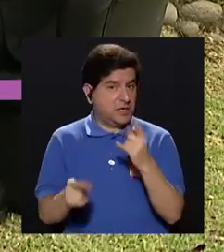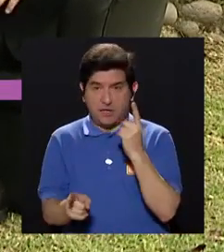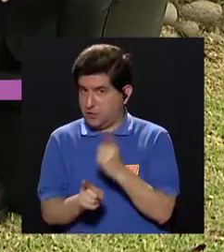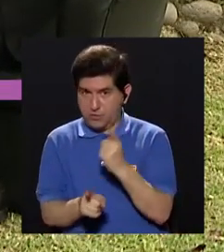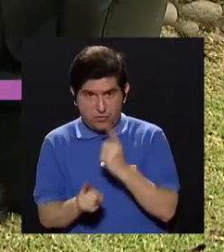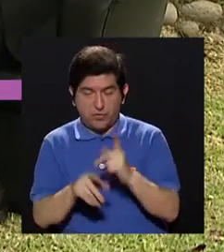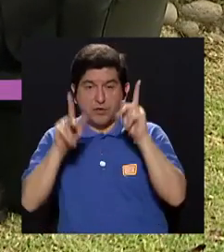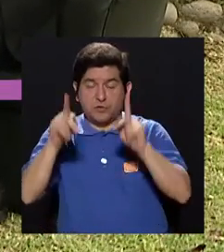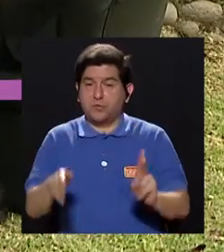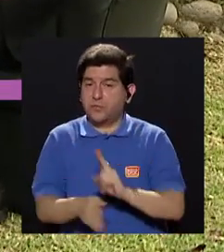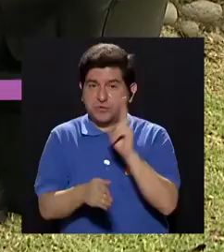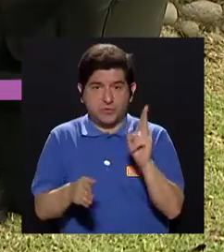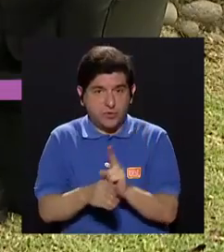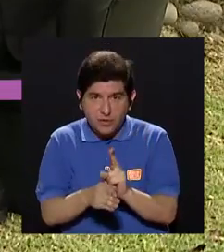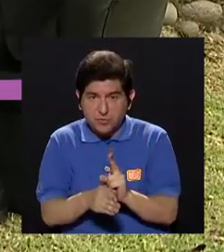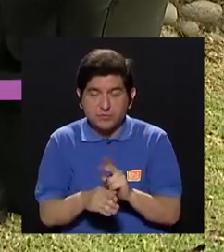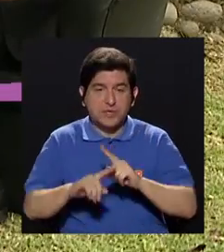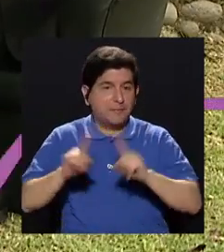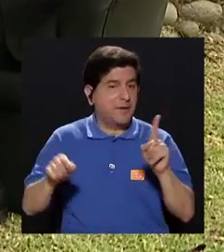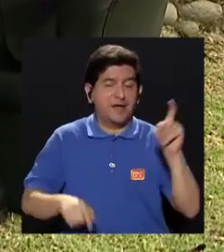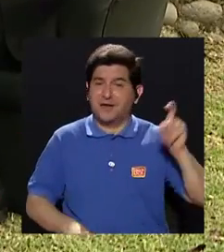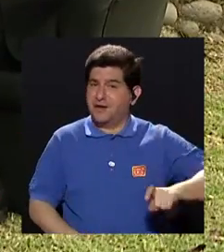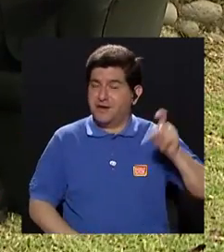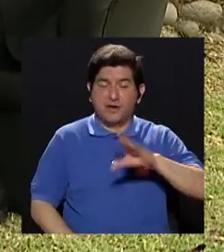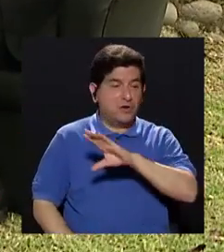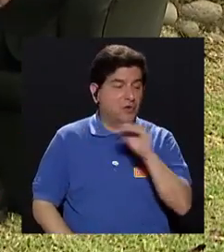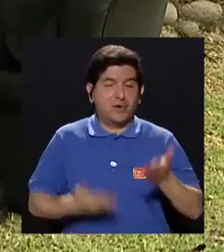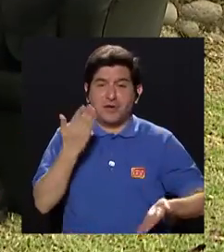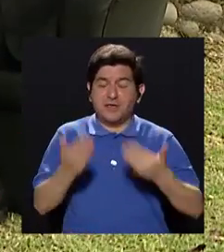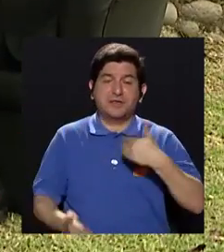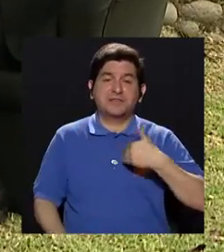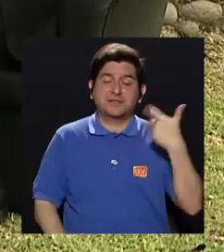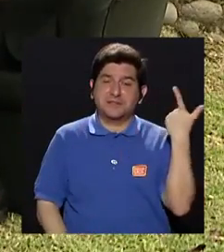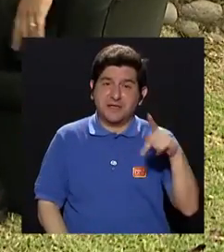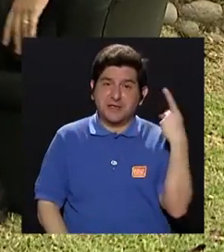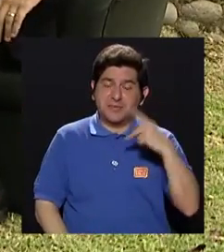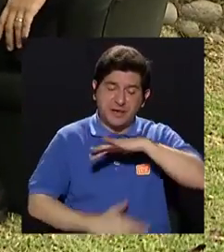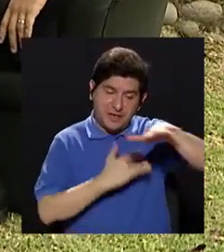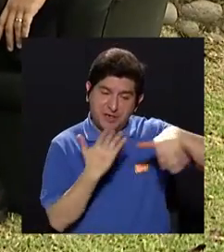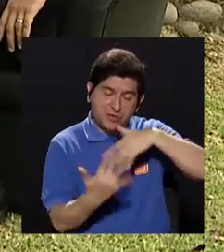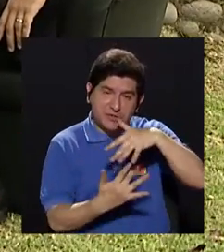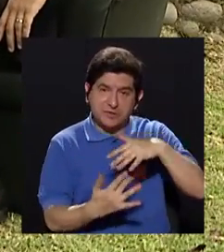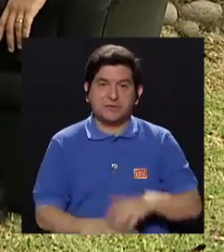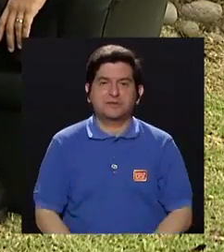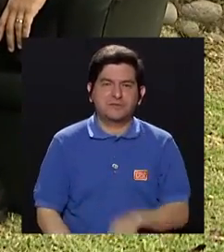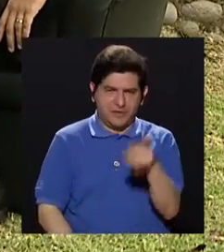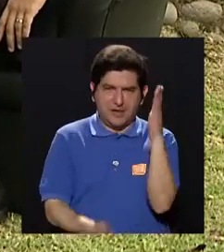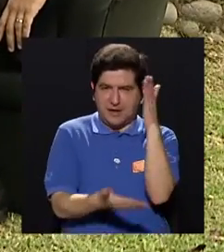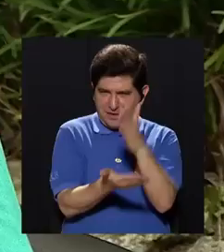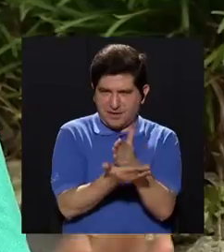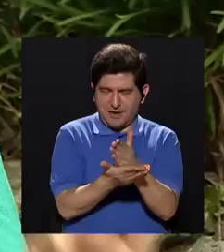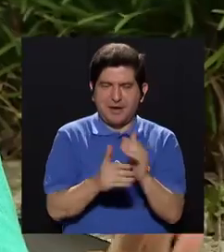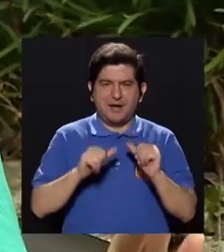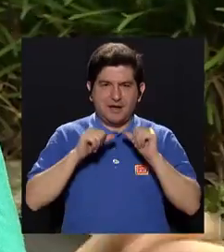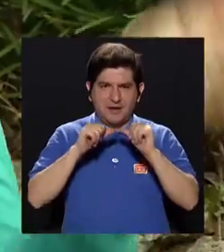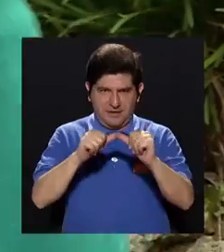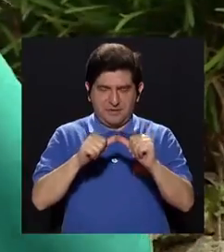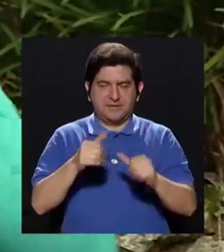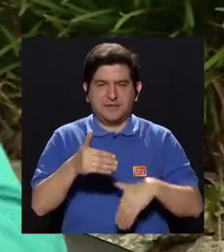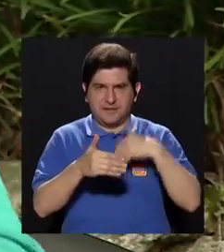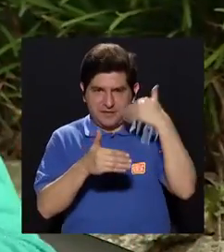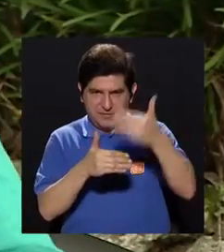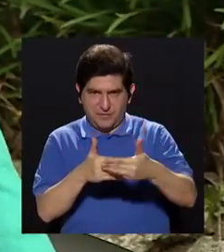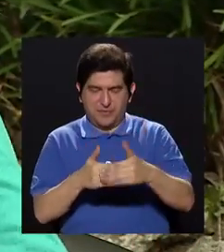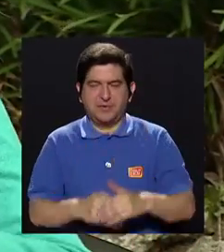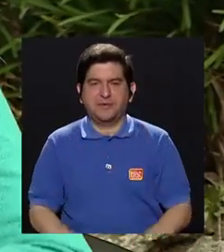Cuando el paciente se está tomando algo que no necesita y que además posiblemente tenga riesgos de interacción. Voy a dejarlo aquí, doctor, para